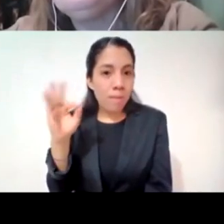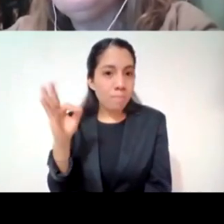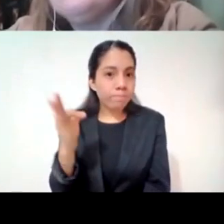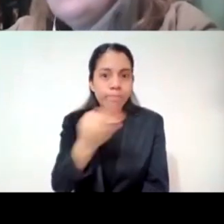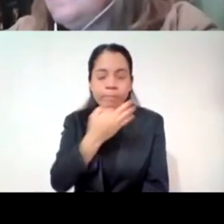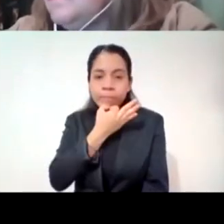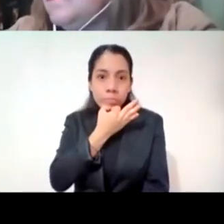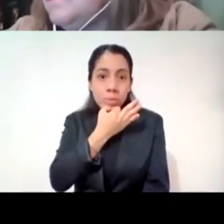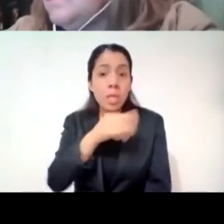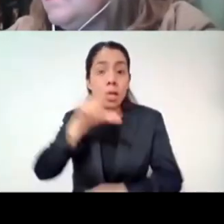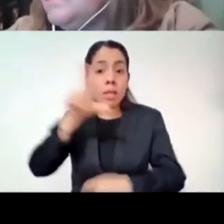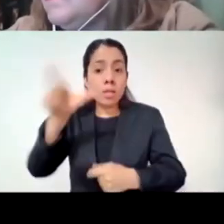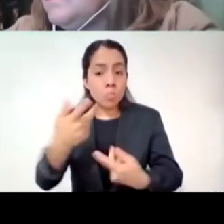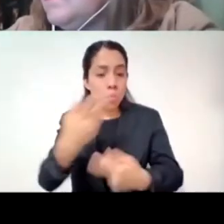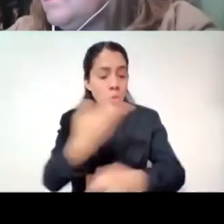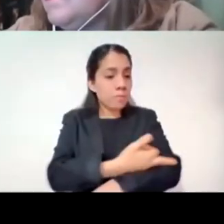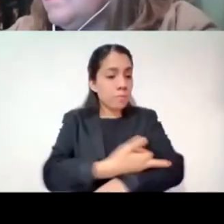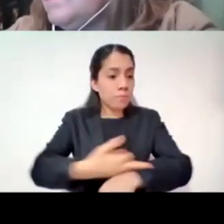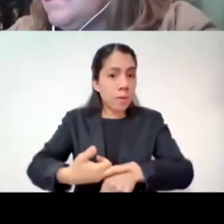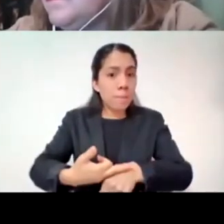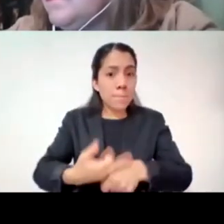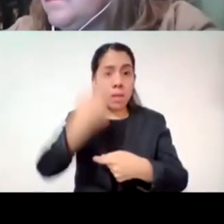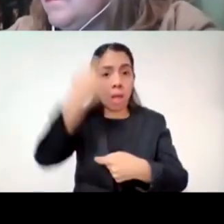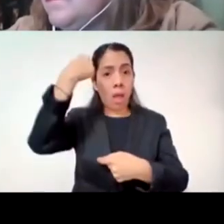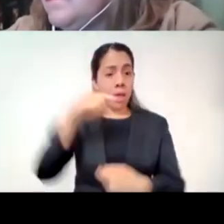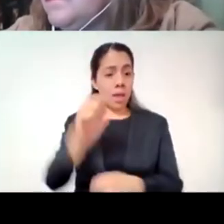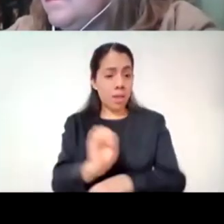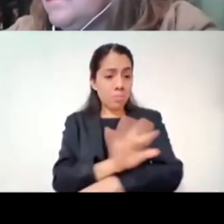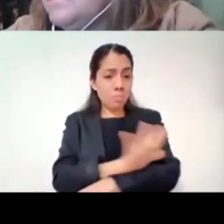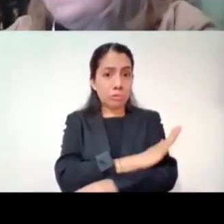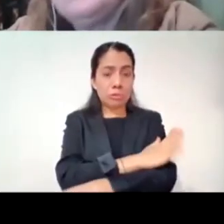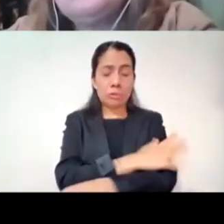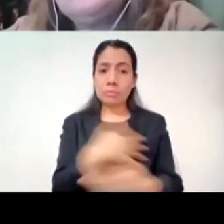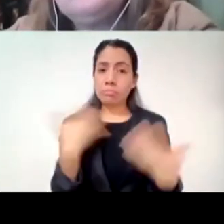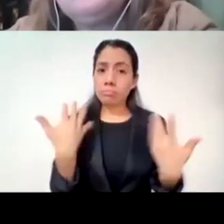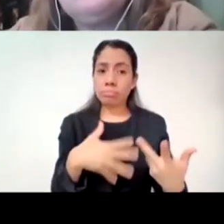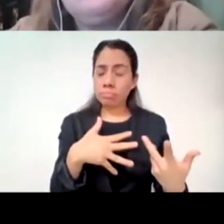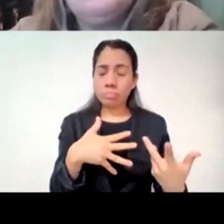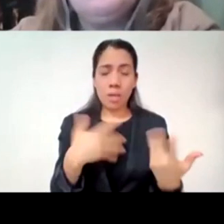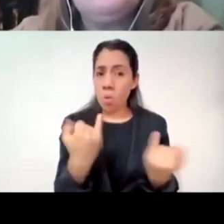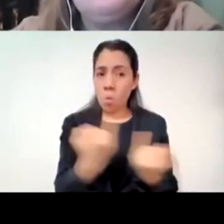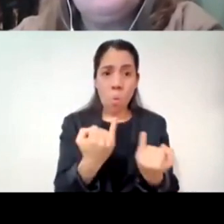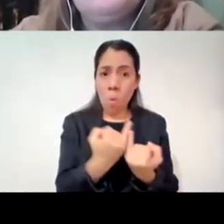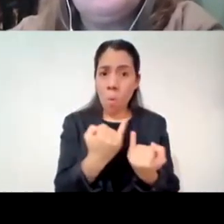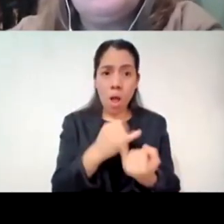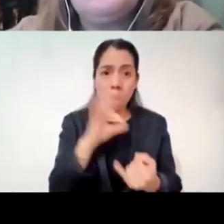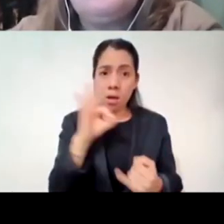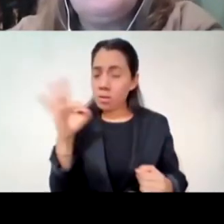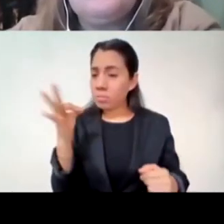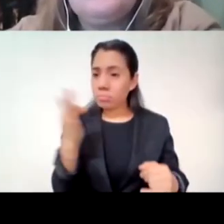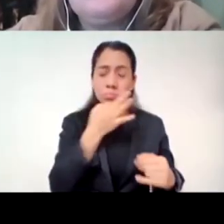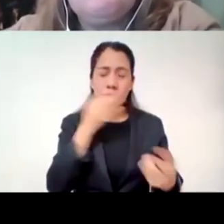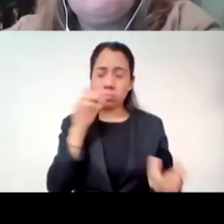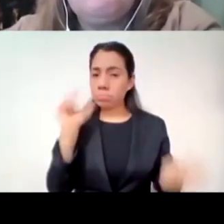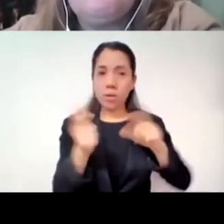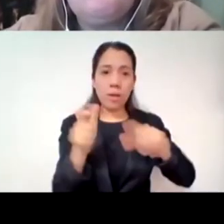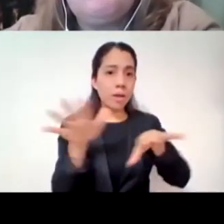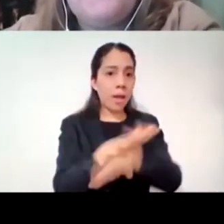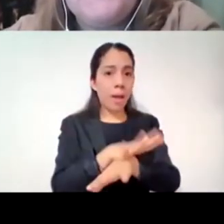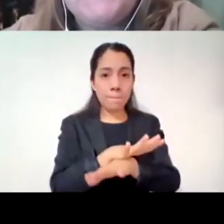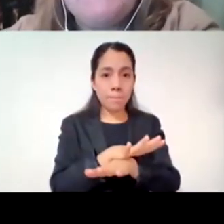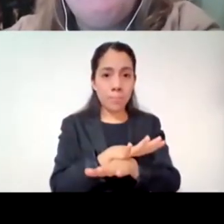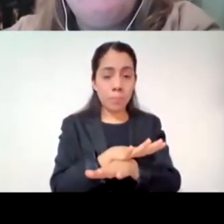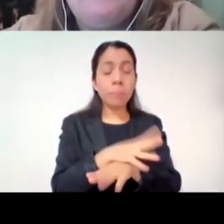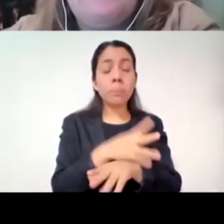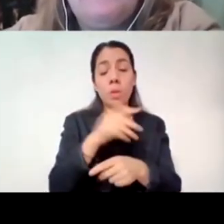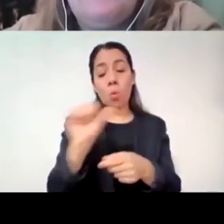ser muy importante es muy importante y el otro punto significativo que puede de riesgo que puede